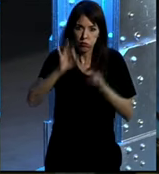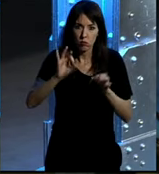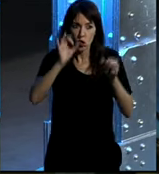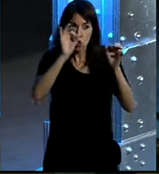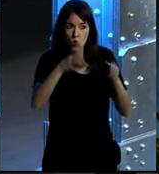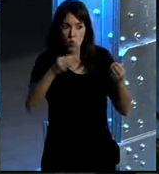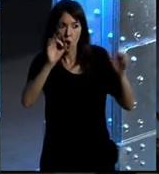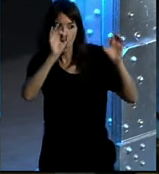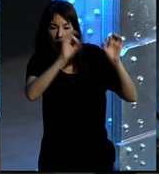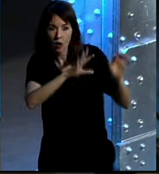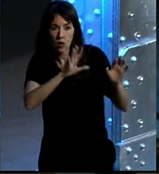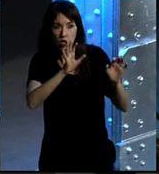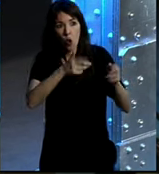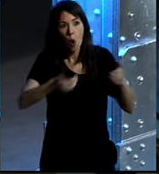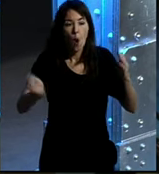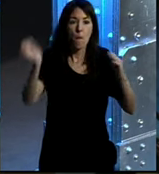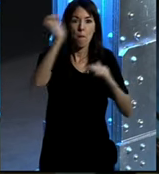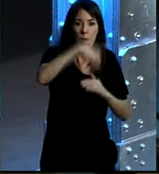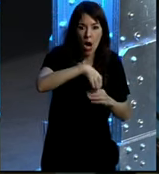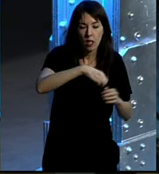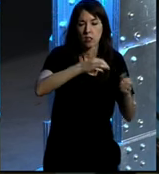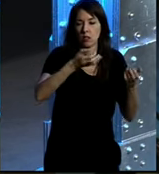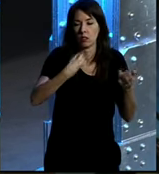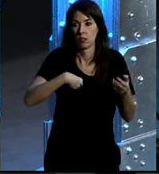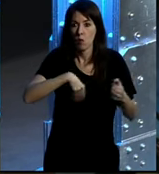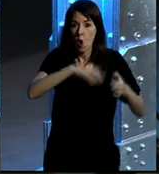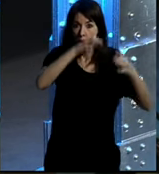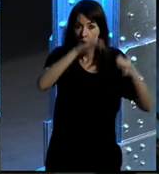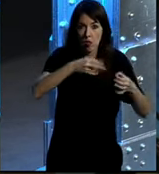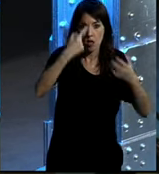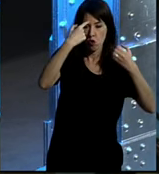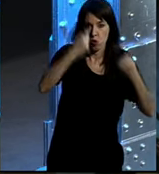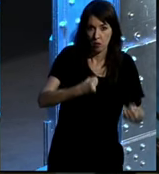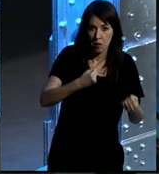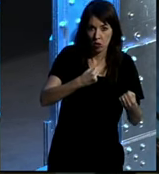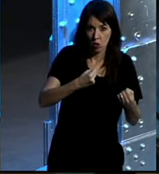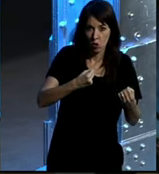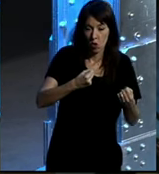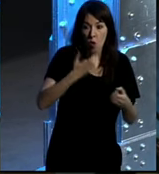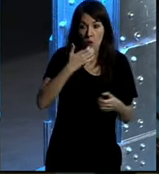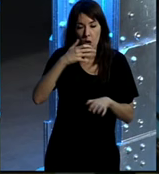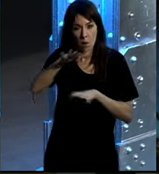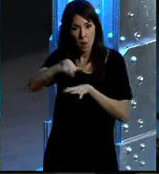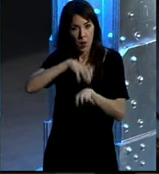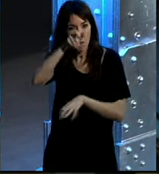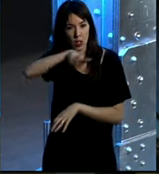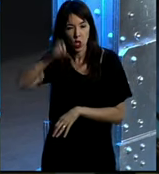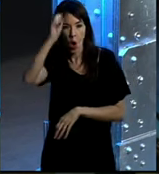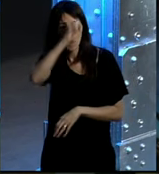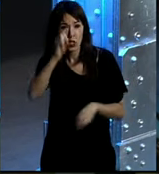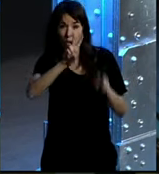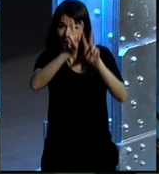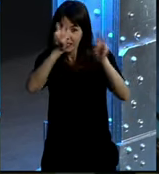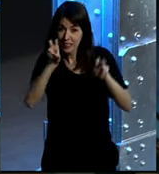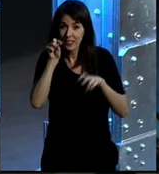superior al acierto o al consejo que tiene un experto, es decir, cuando muchas personas opinamos sobre